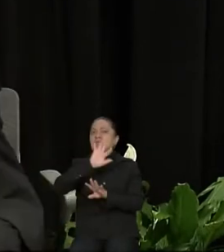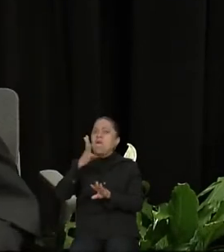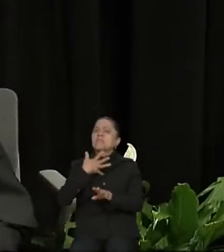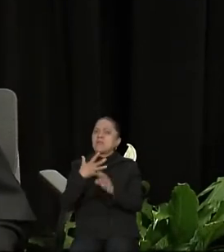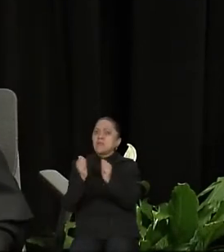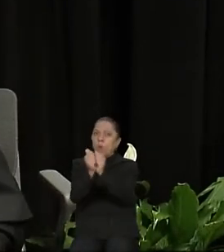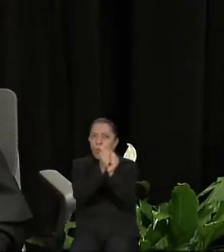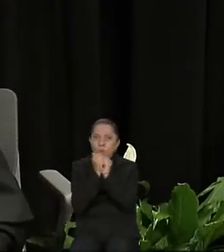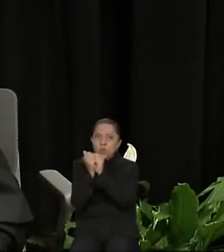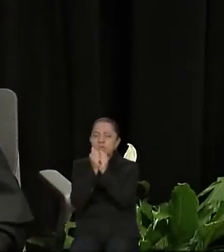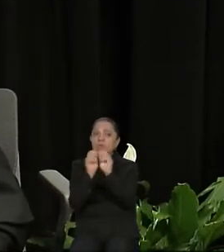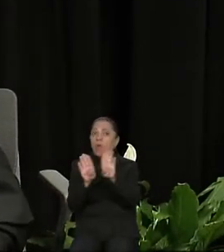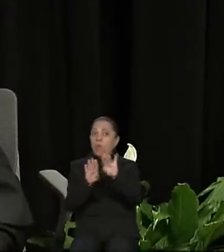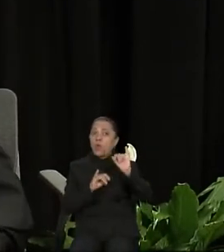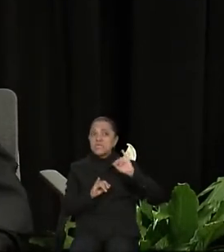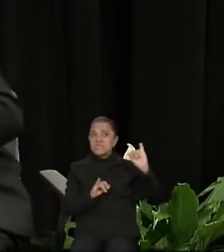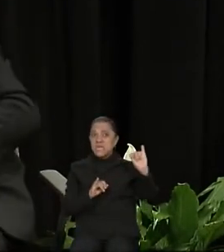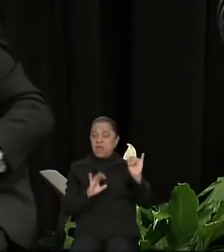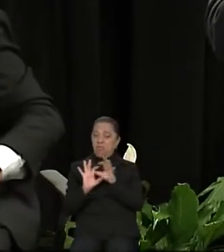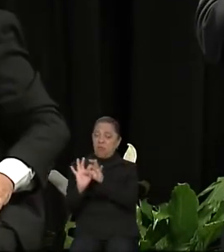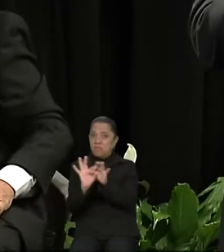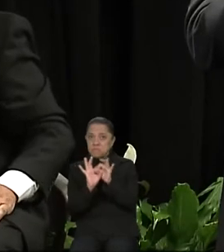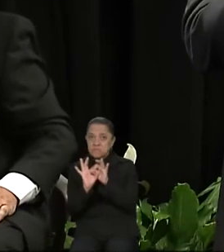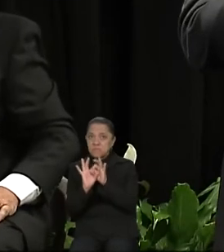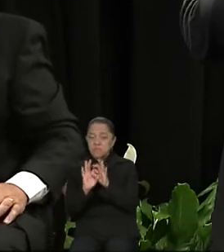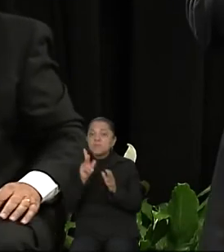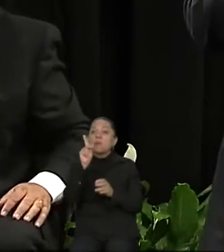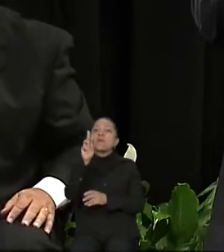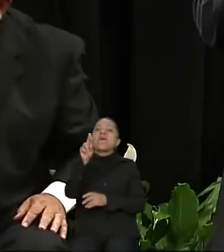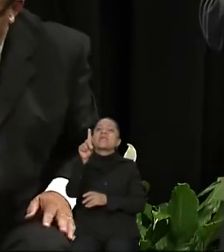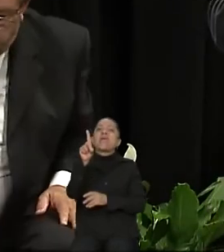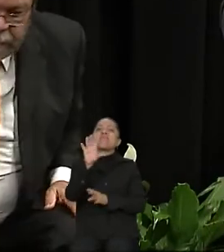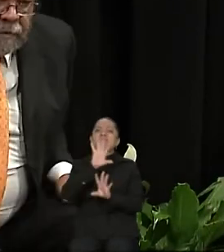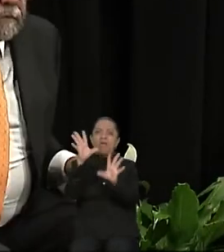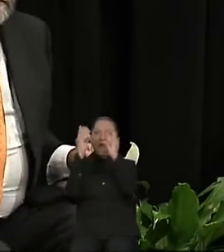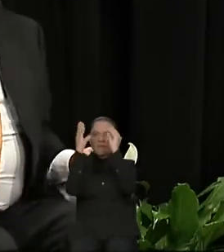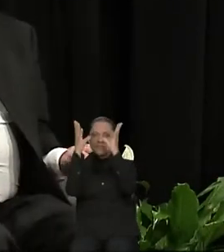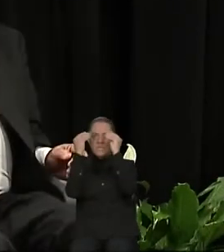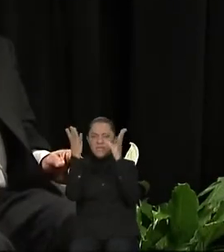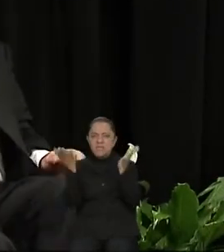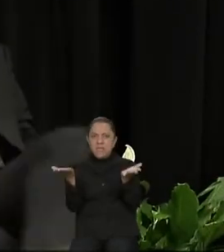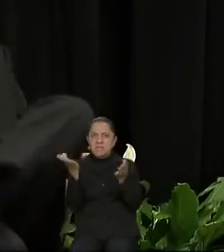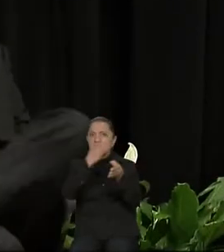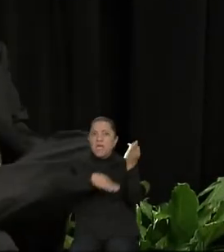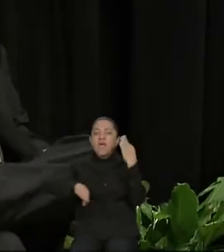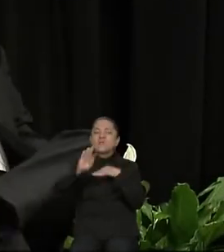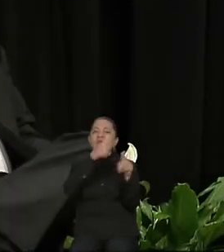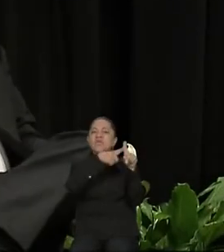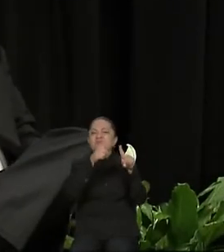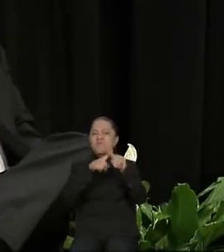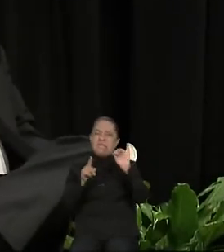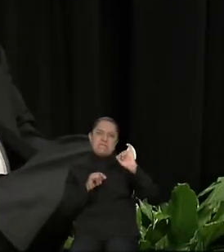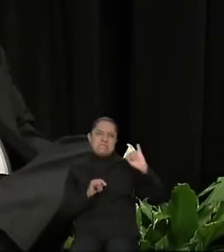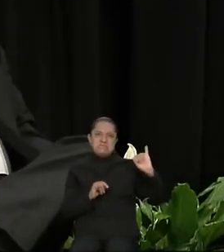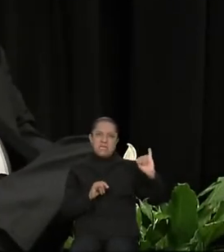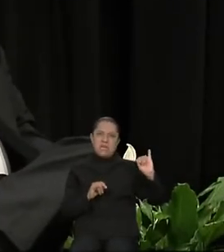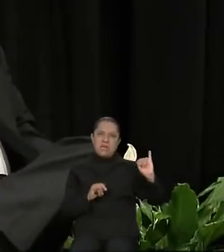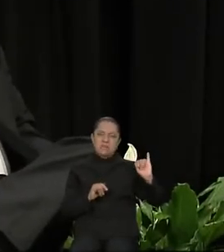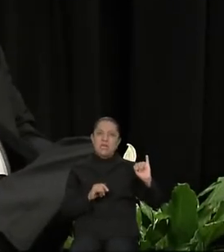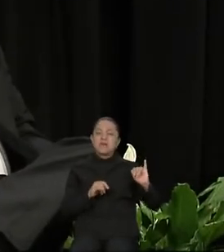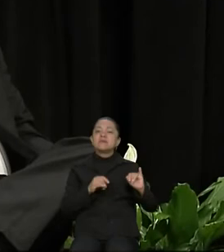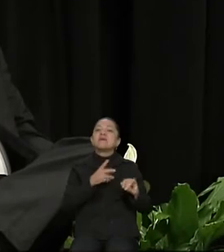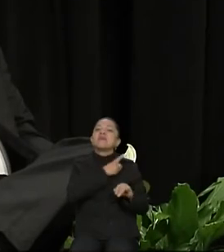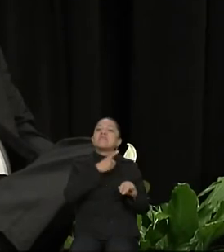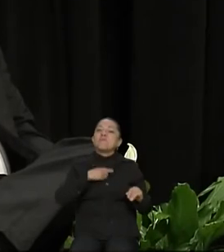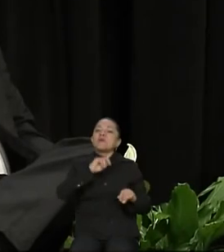unidad como PRD. Y el PRD nos da una enseñanza, nos da una enseñanza de izquierda, nos da que debemos ser democráticos,